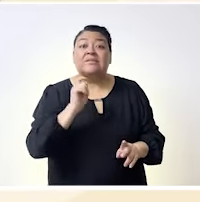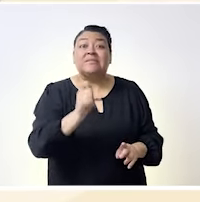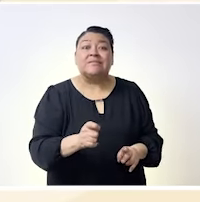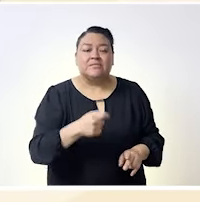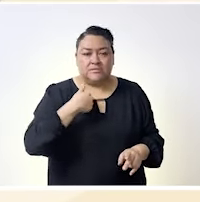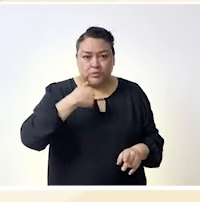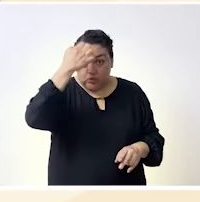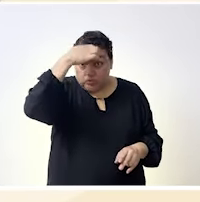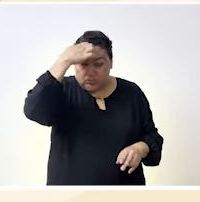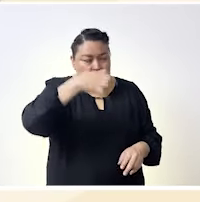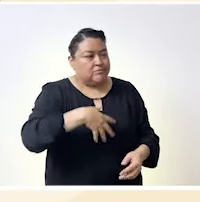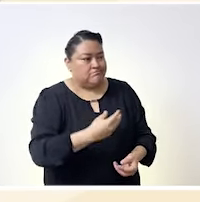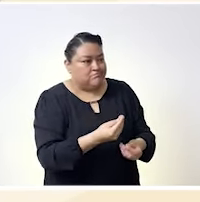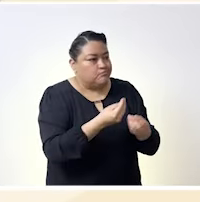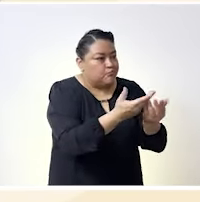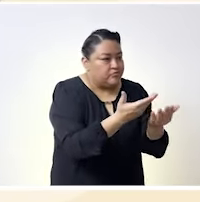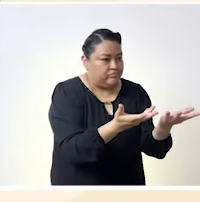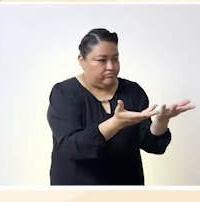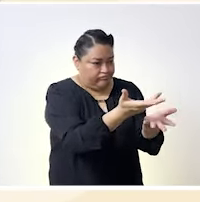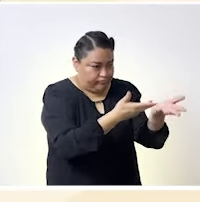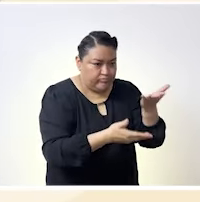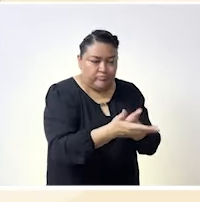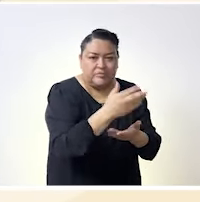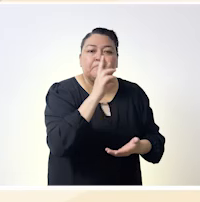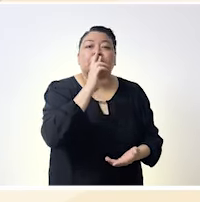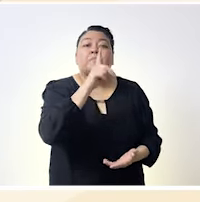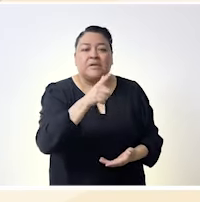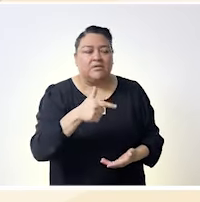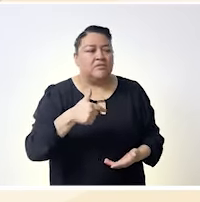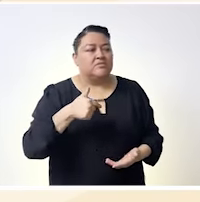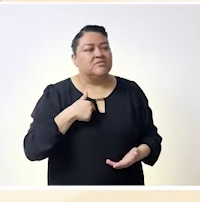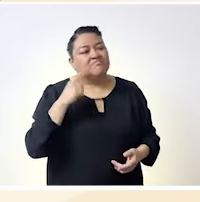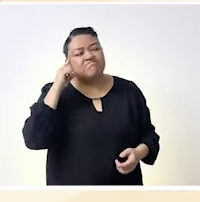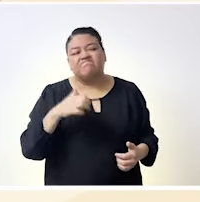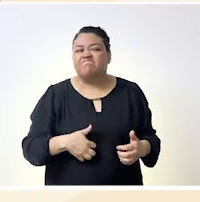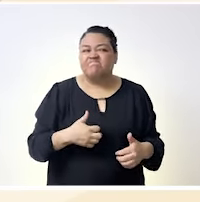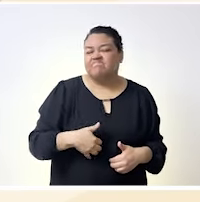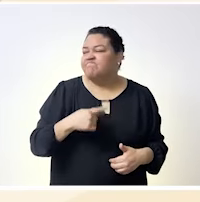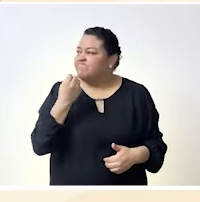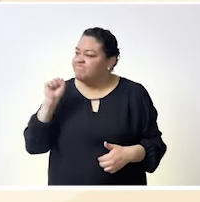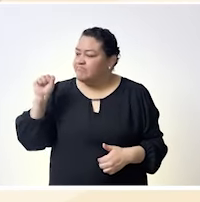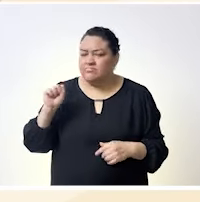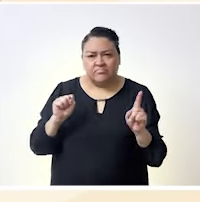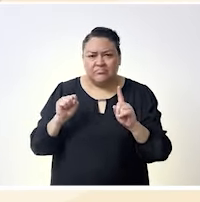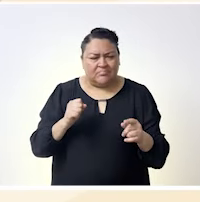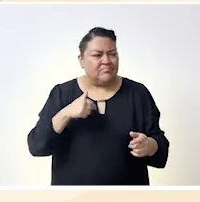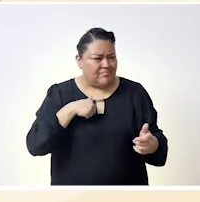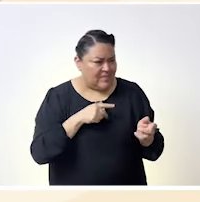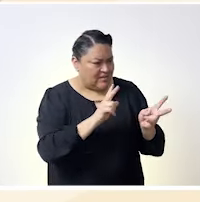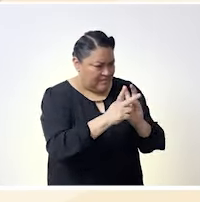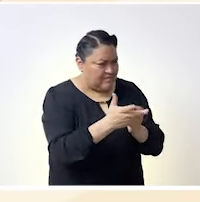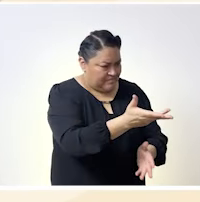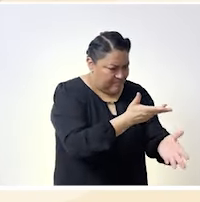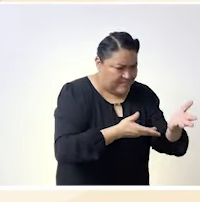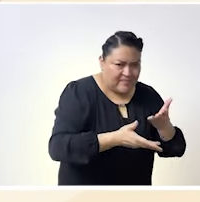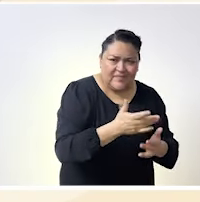compartir y el poder explicar muchas veces logramos más que con solo mostrarme enojo entonces